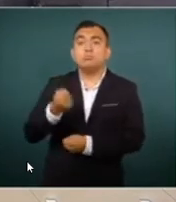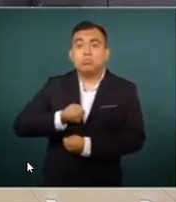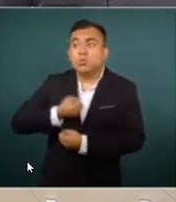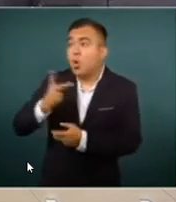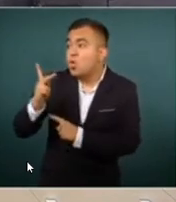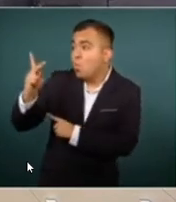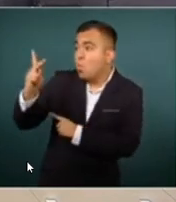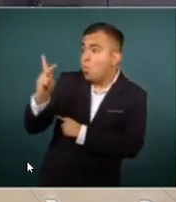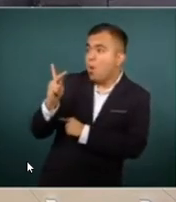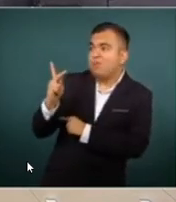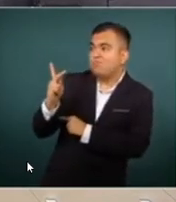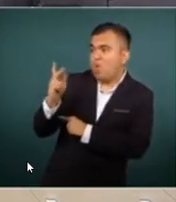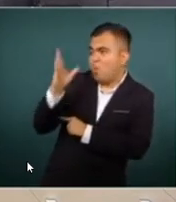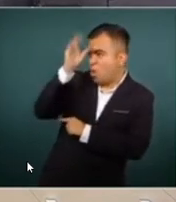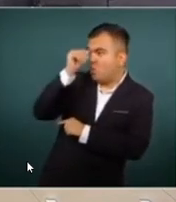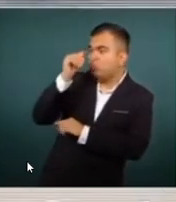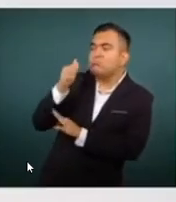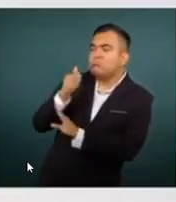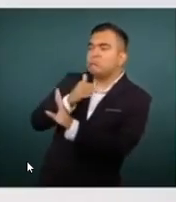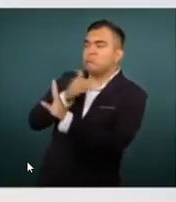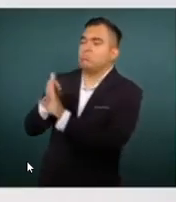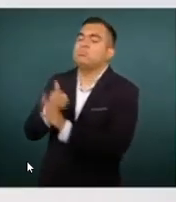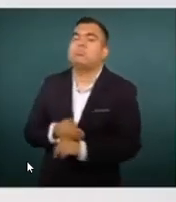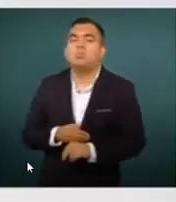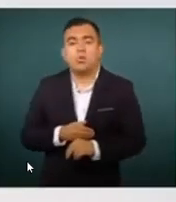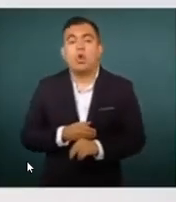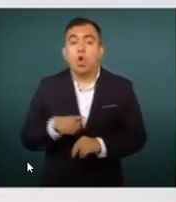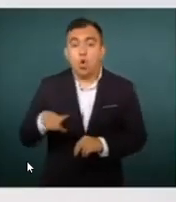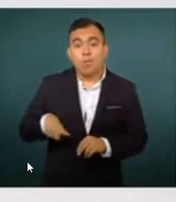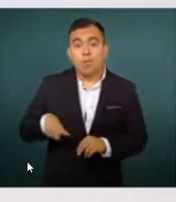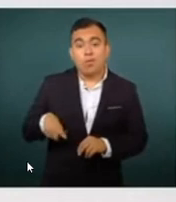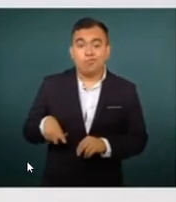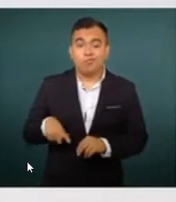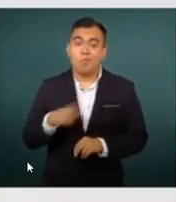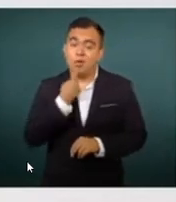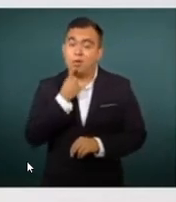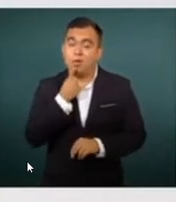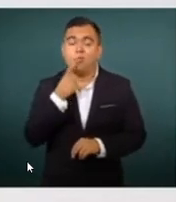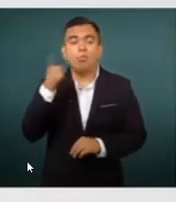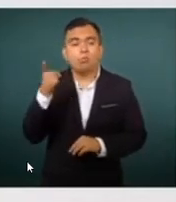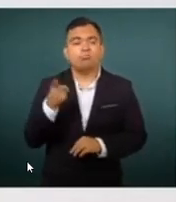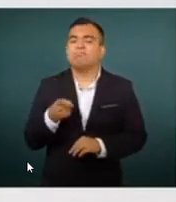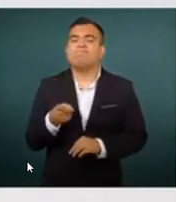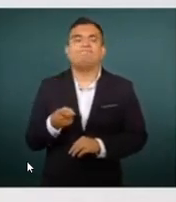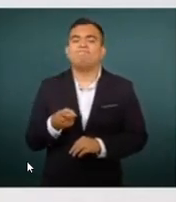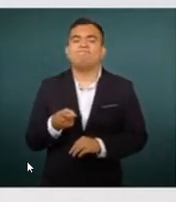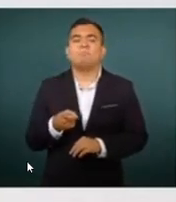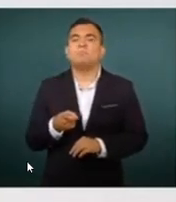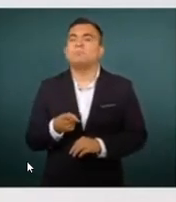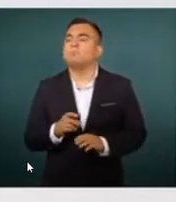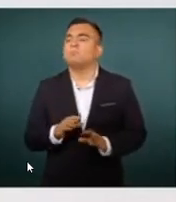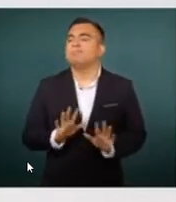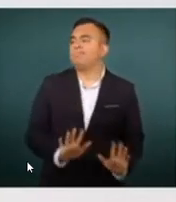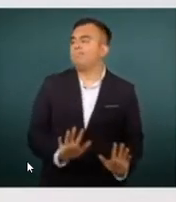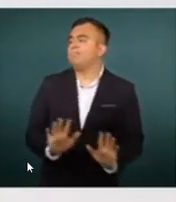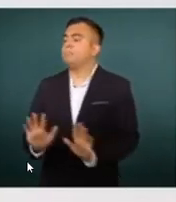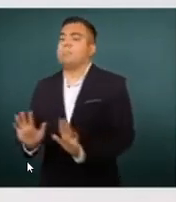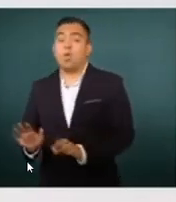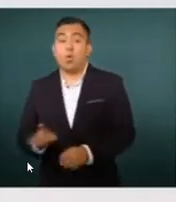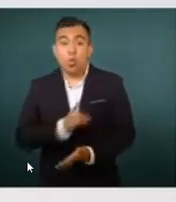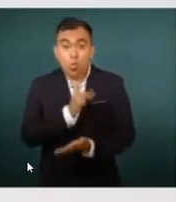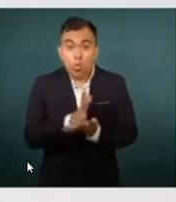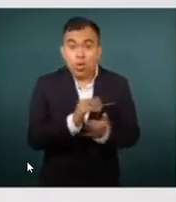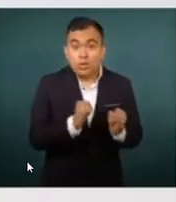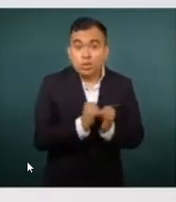con su visión política. El gobierno de López Obrador ha mantenido una actitud despreciativa, no sólo hacia las instituciones autónomas,